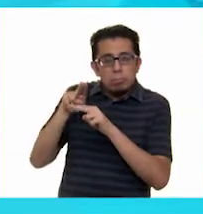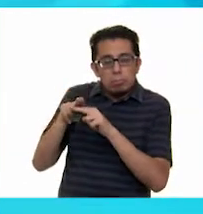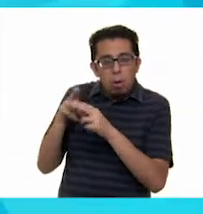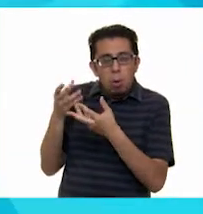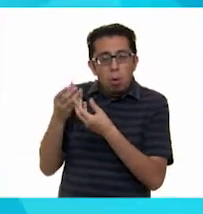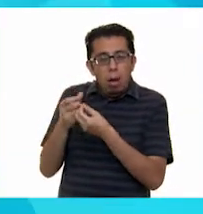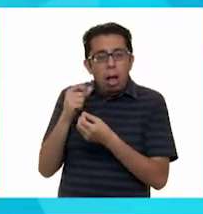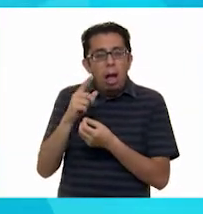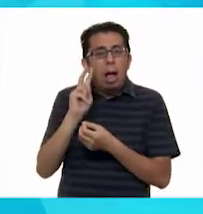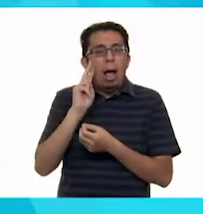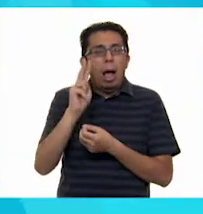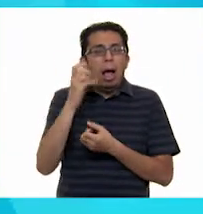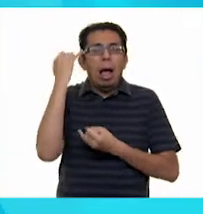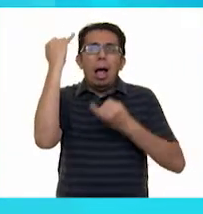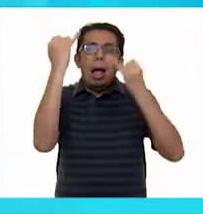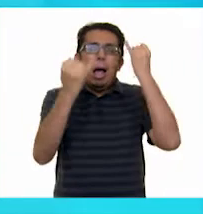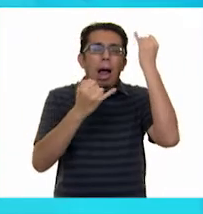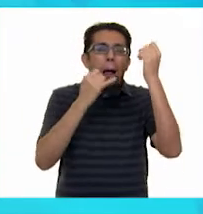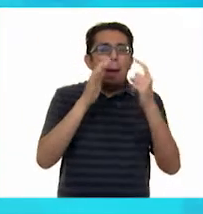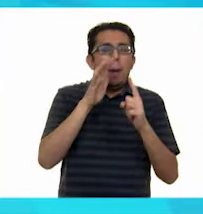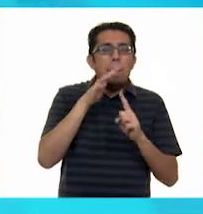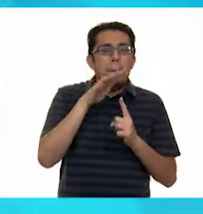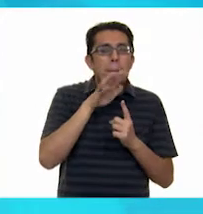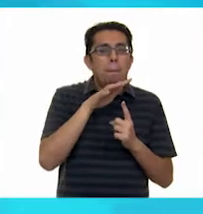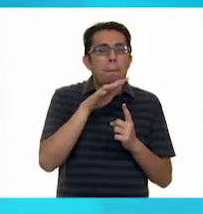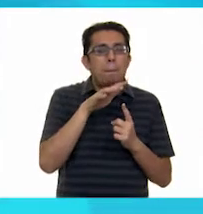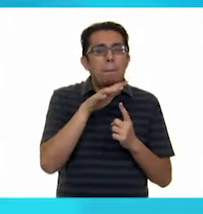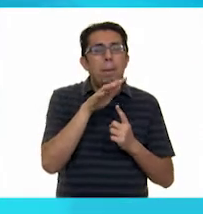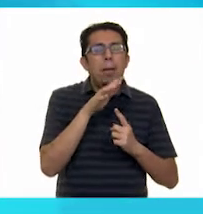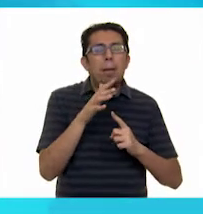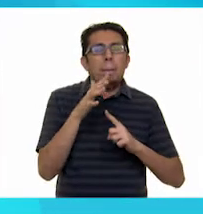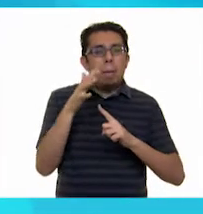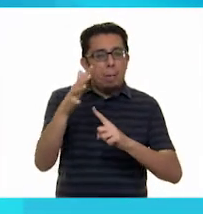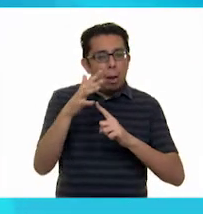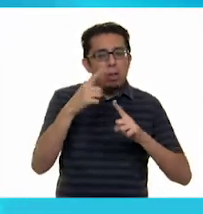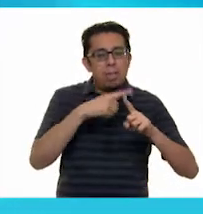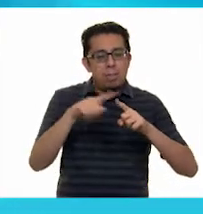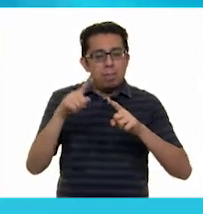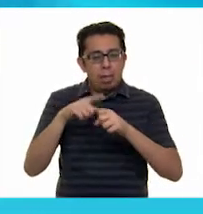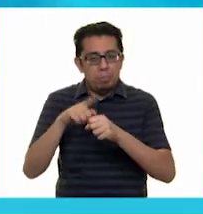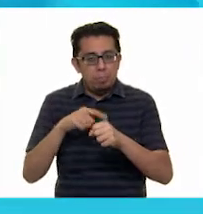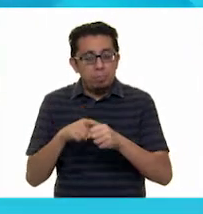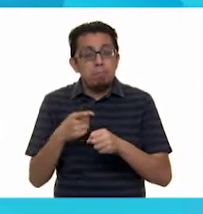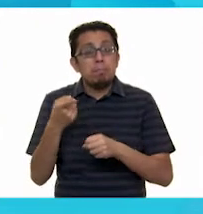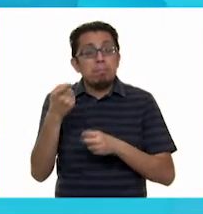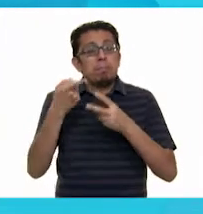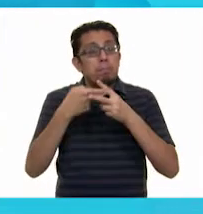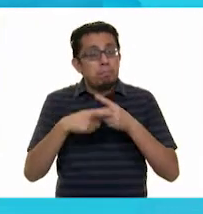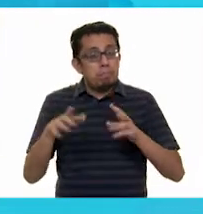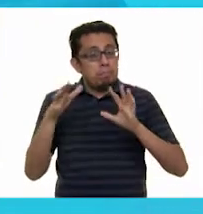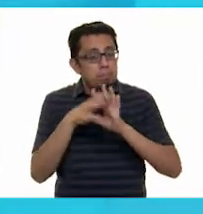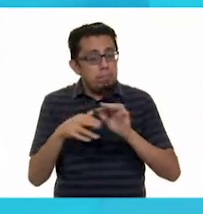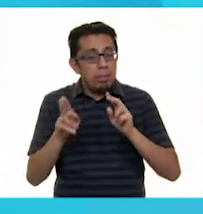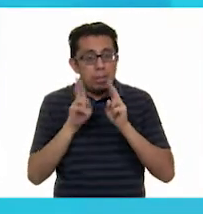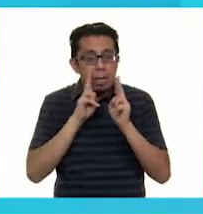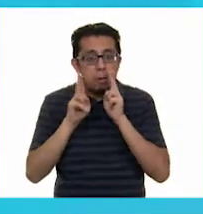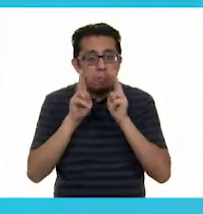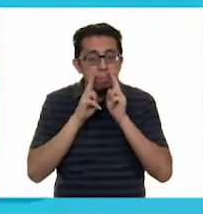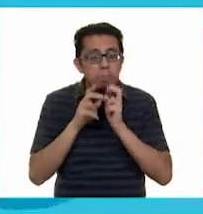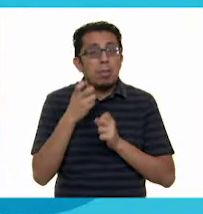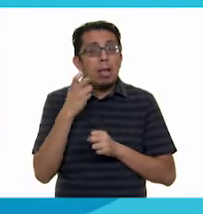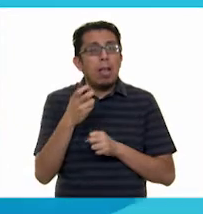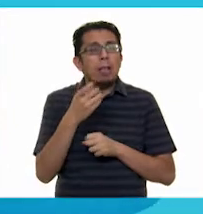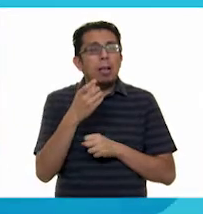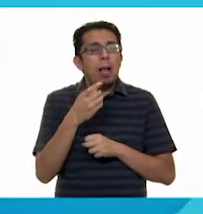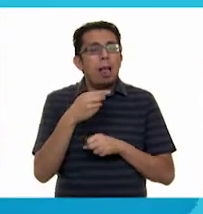de todas clases y colores. Entonces, entra a escena el narrador. Aquí en esta parte, maestra, tenemos el número de escena hasta arriba. Sí,